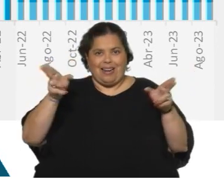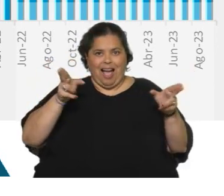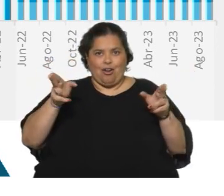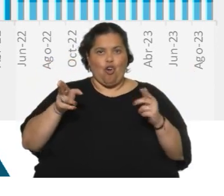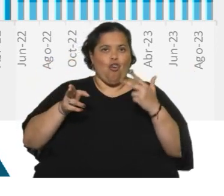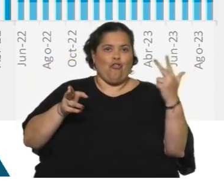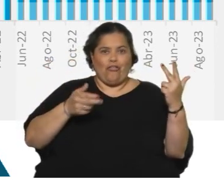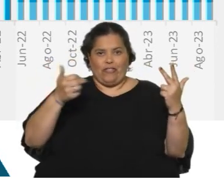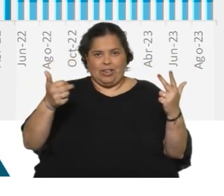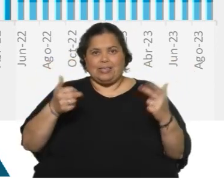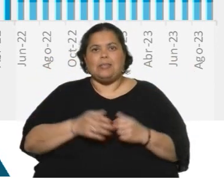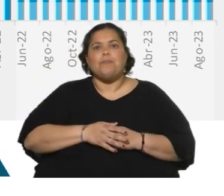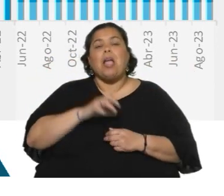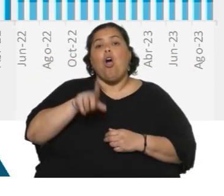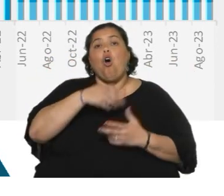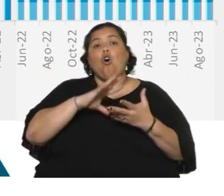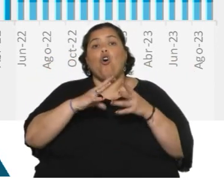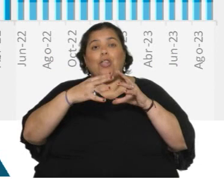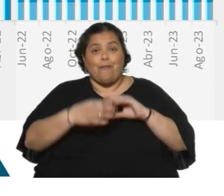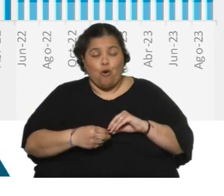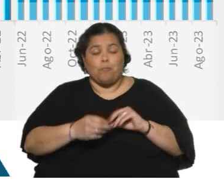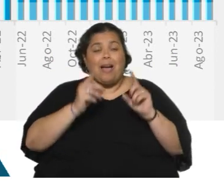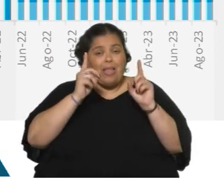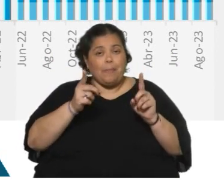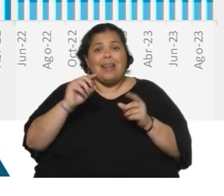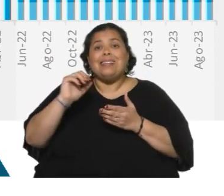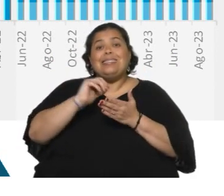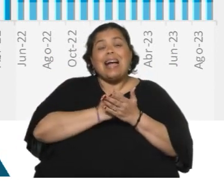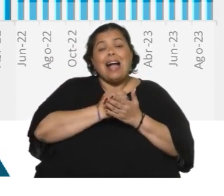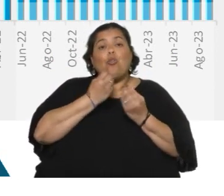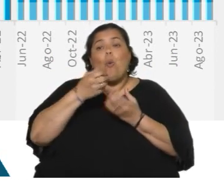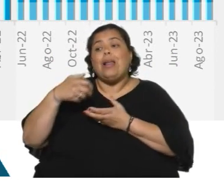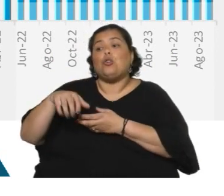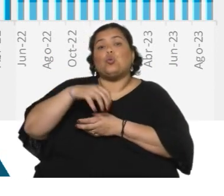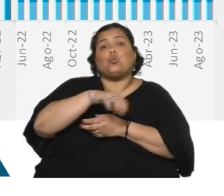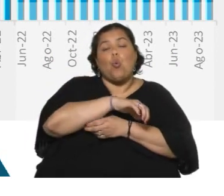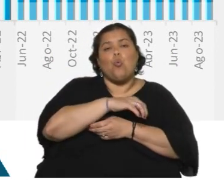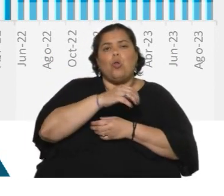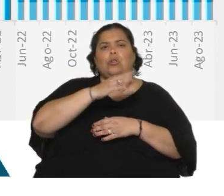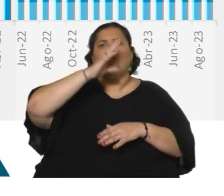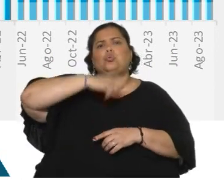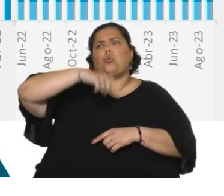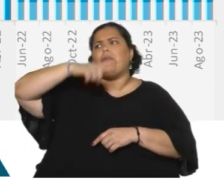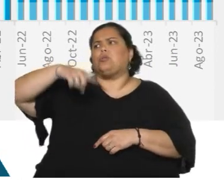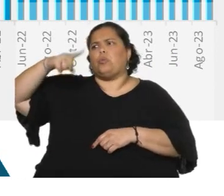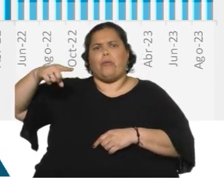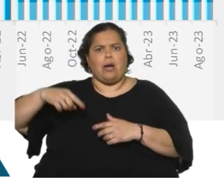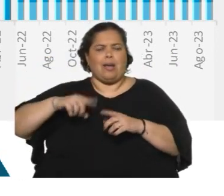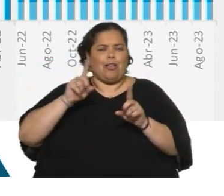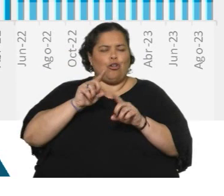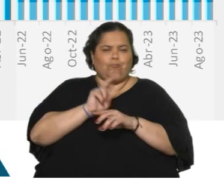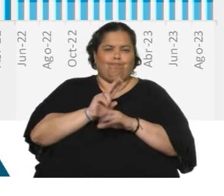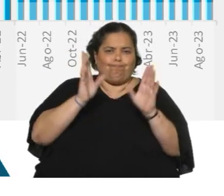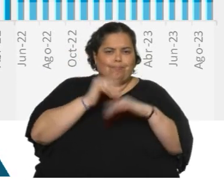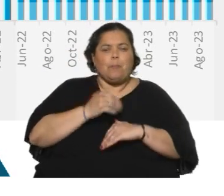forma de revisar los datos de inflación es quitando aquellos rubros que muestran mayor volatilidad y que responde eso a fenómenos generalmente no controlables.